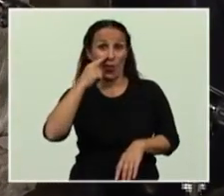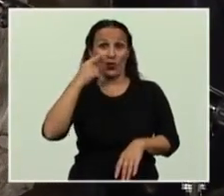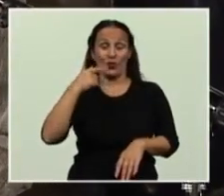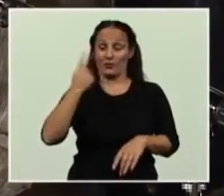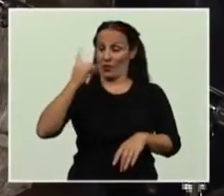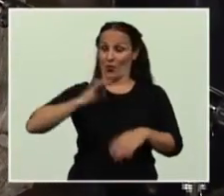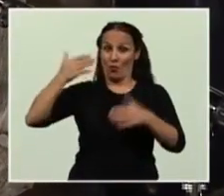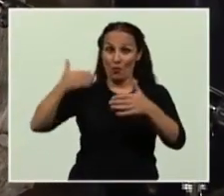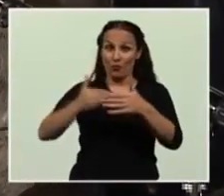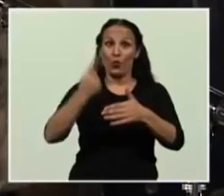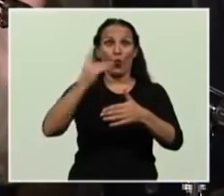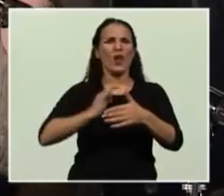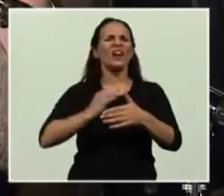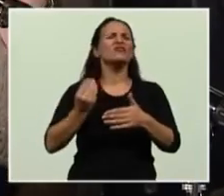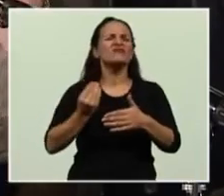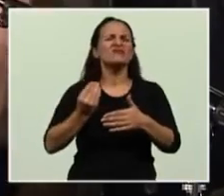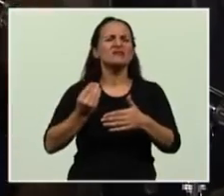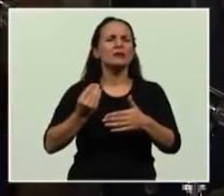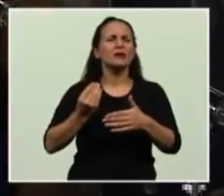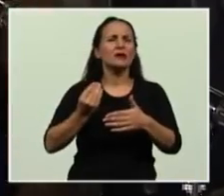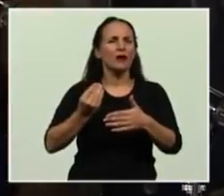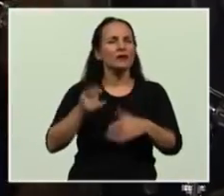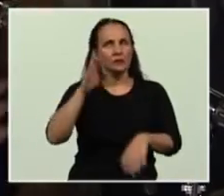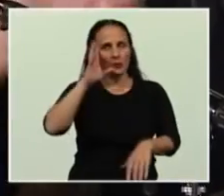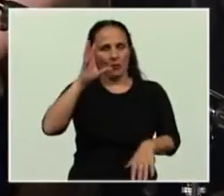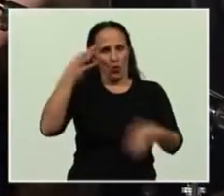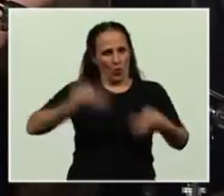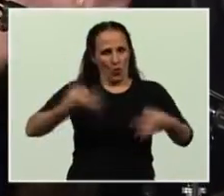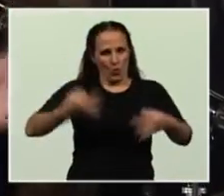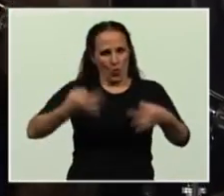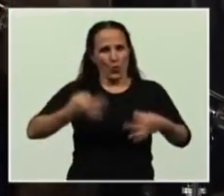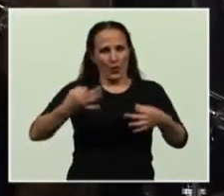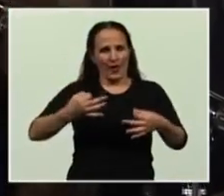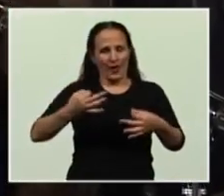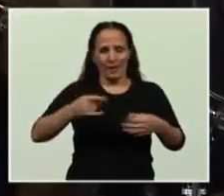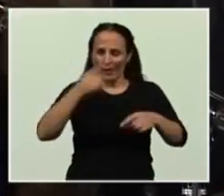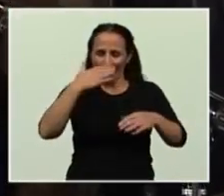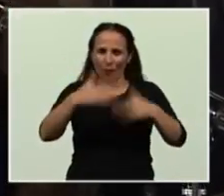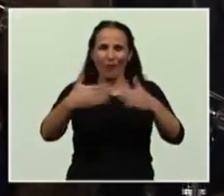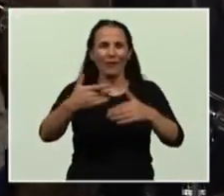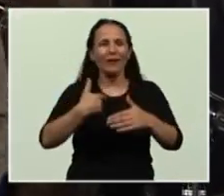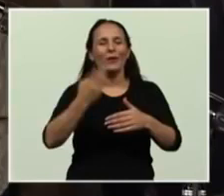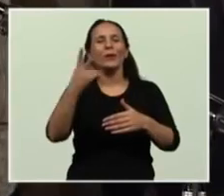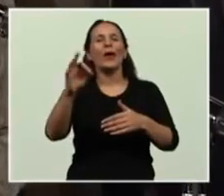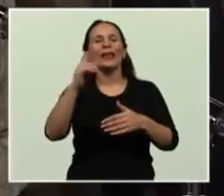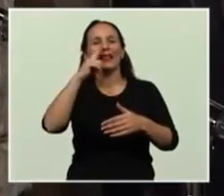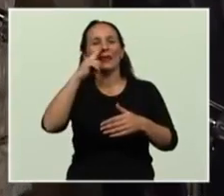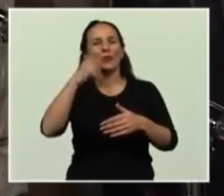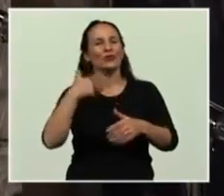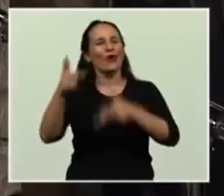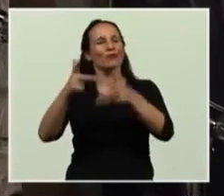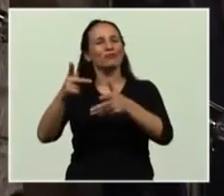año de aquella sentencia, lo recuerdo muy bien porque a los pocos días hablé en Rosario, el 20 de junio,